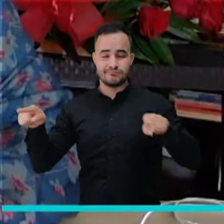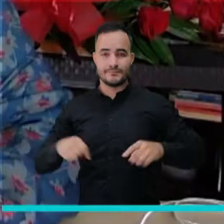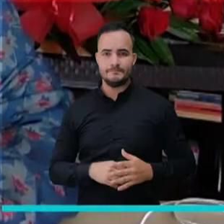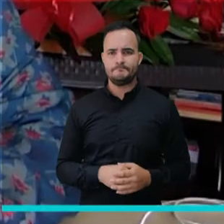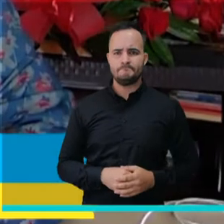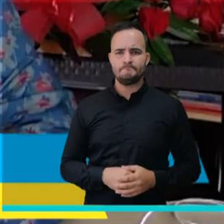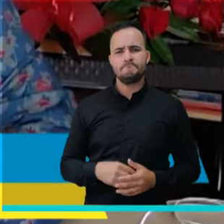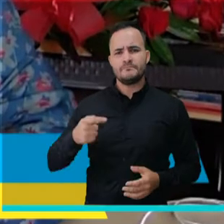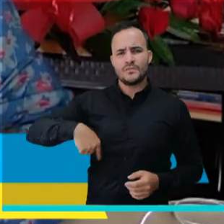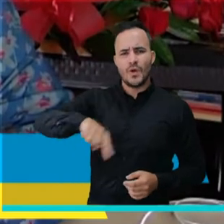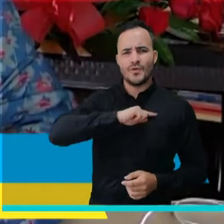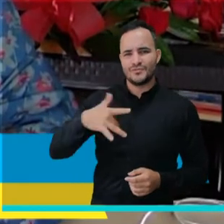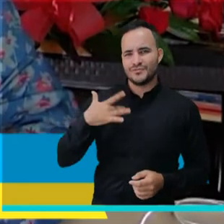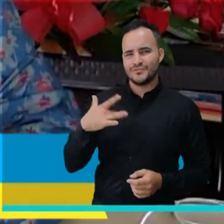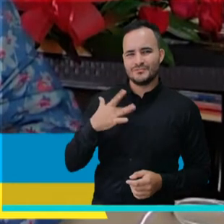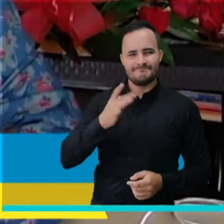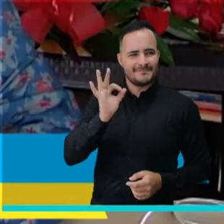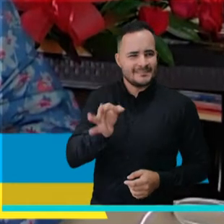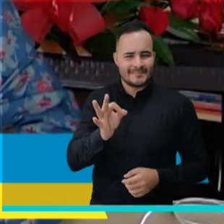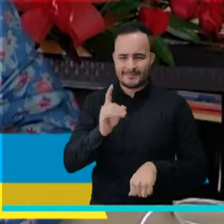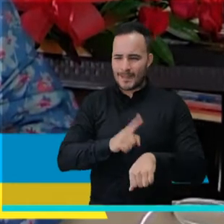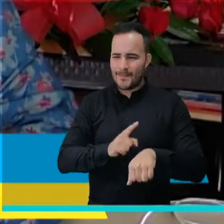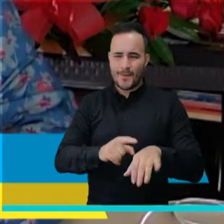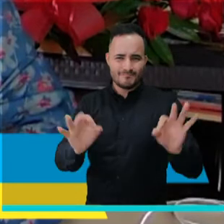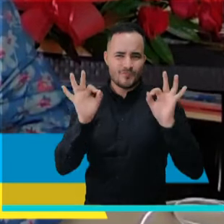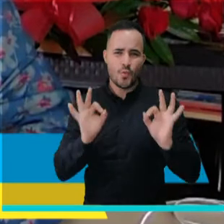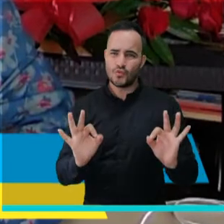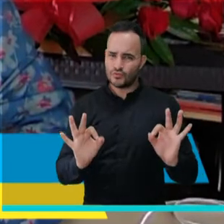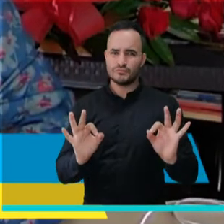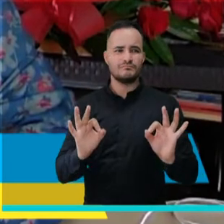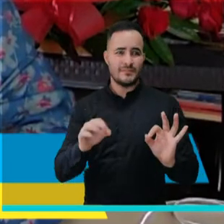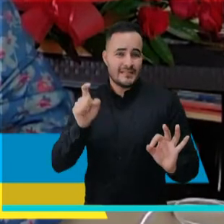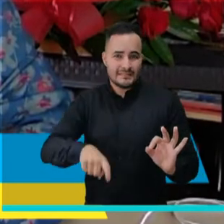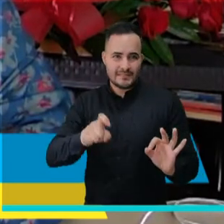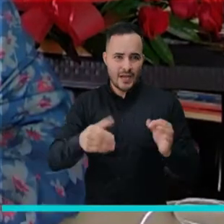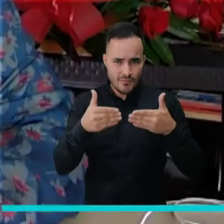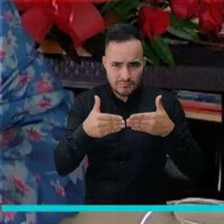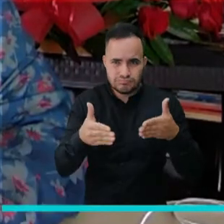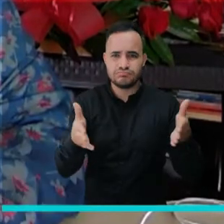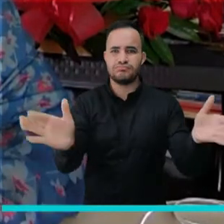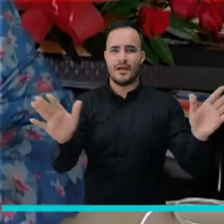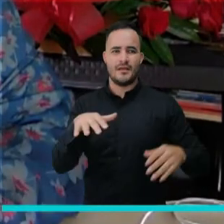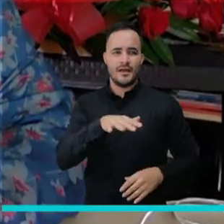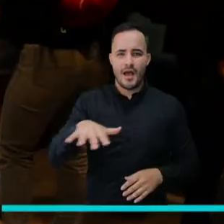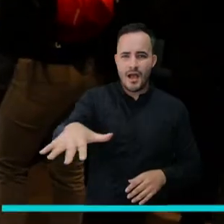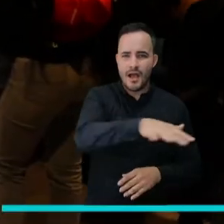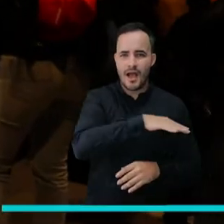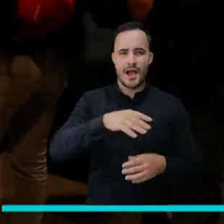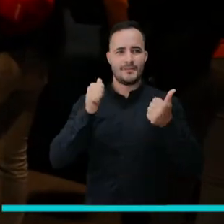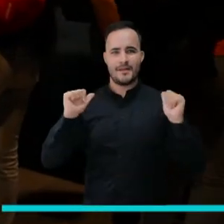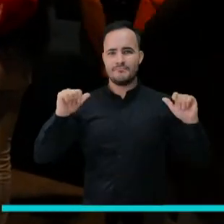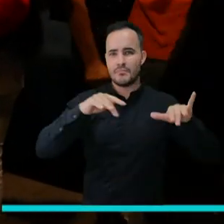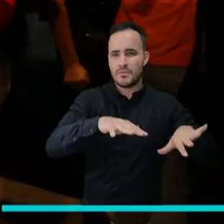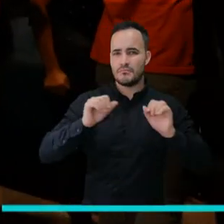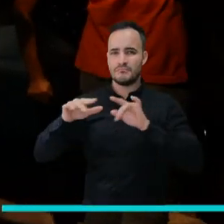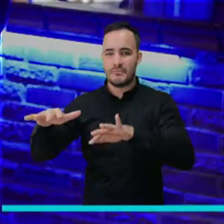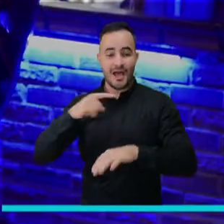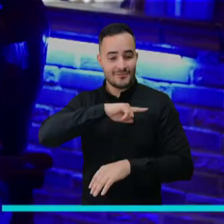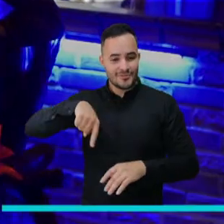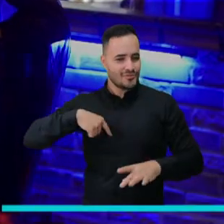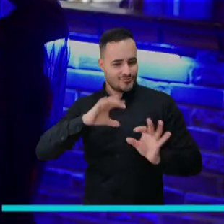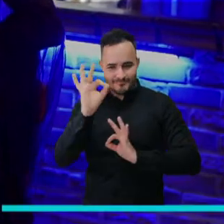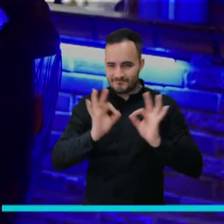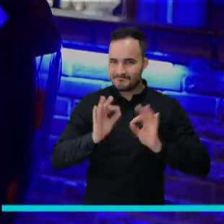Creemos que es un momento muy importante, que ya la ciudad necesita abrir sus puertas y estamos ahí